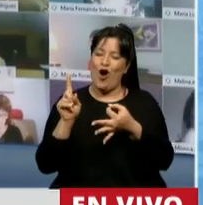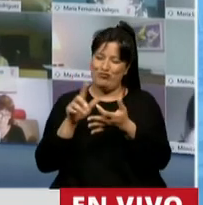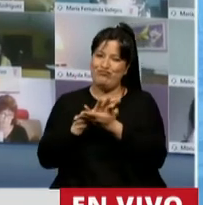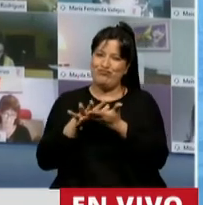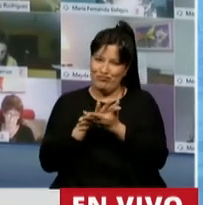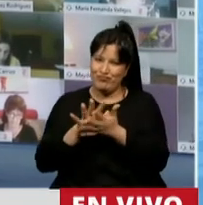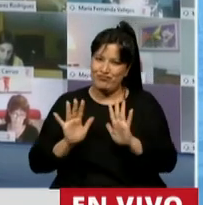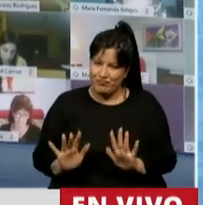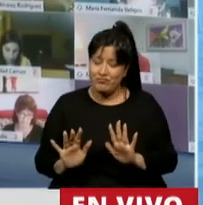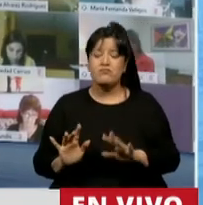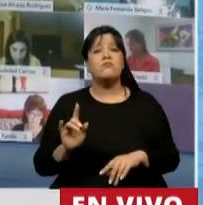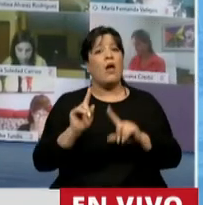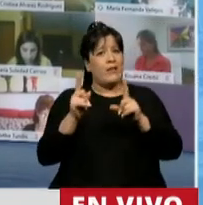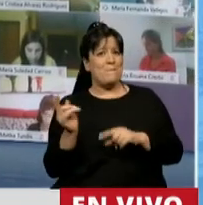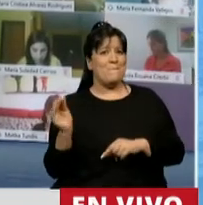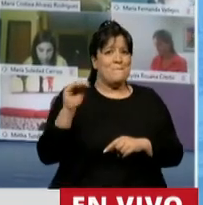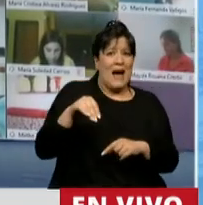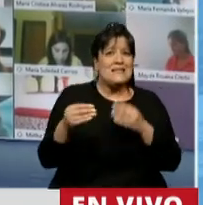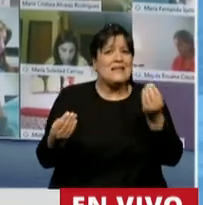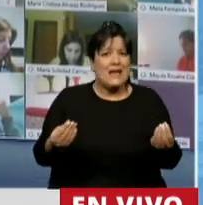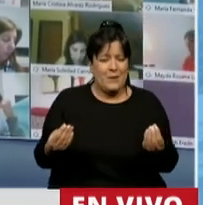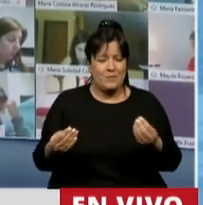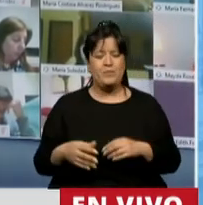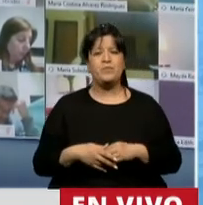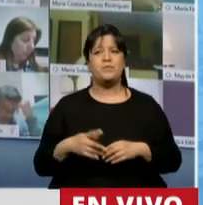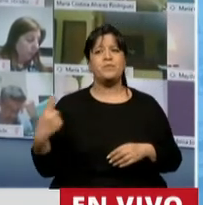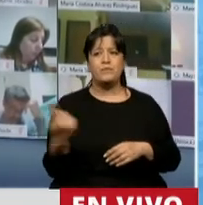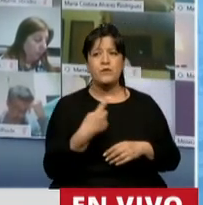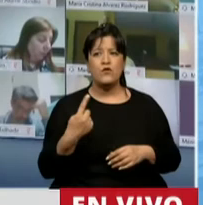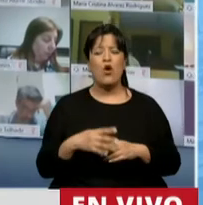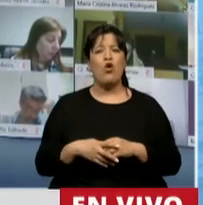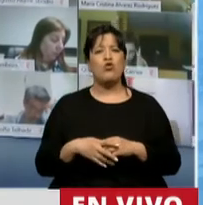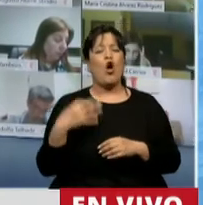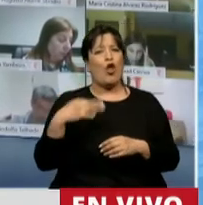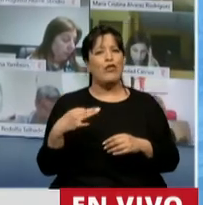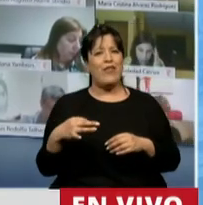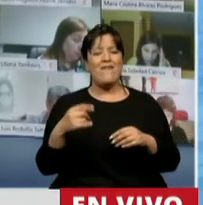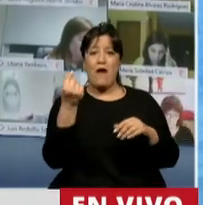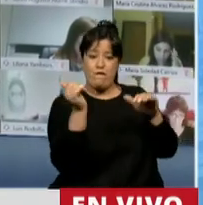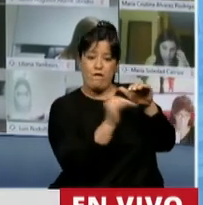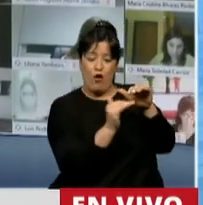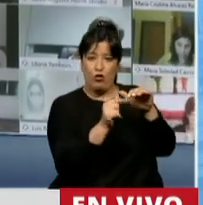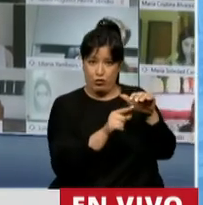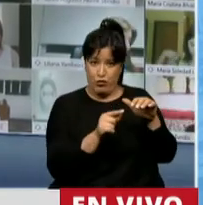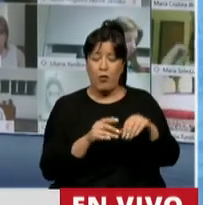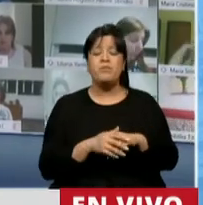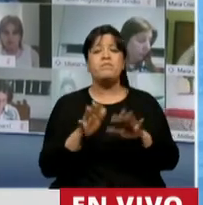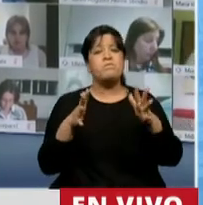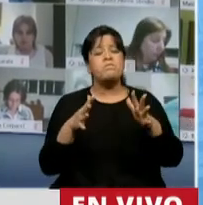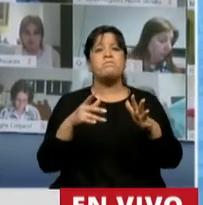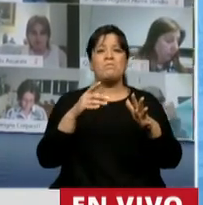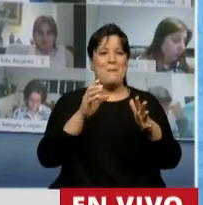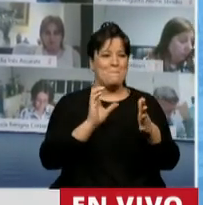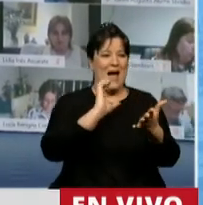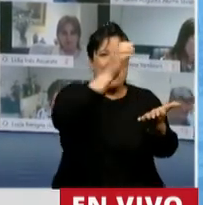todo esto le intentamos agregar un elemento más que tratar de posicionar mejor al fondo de garantía alrededor de inversiones